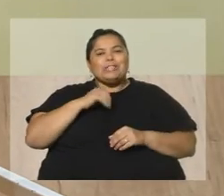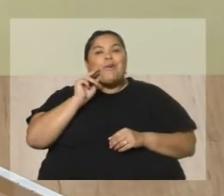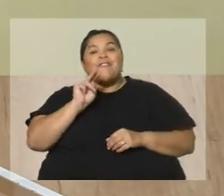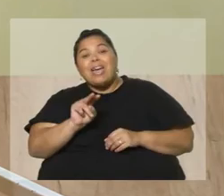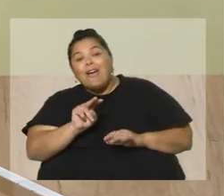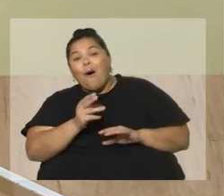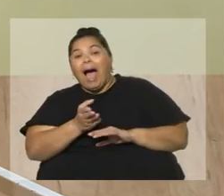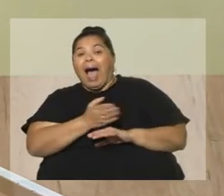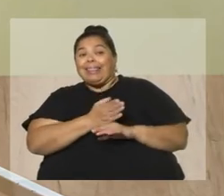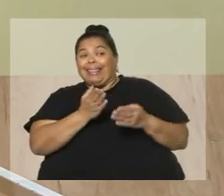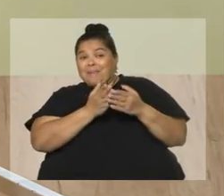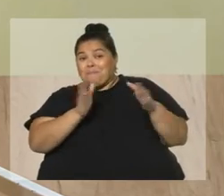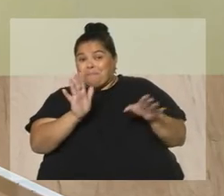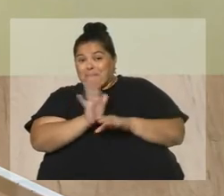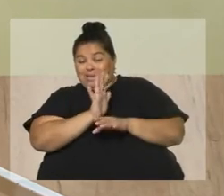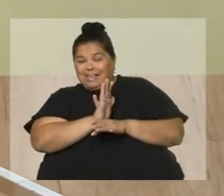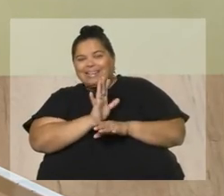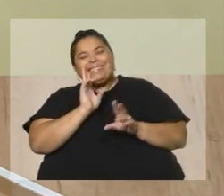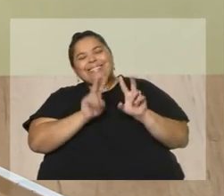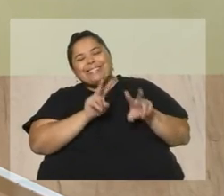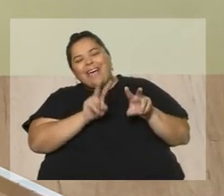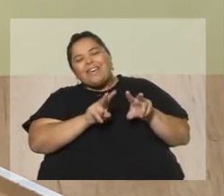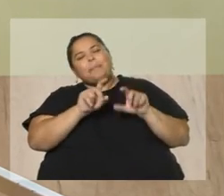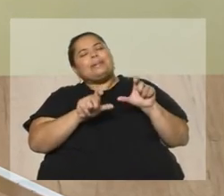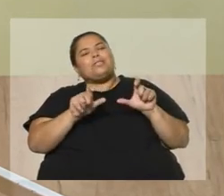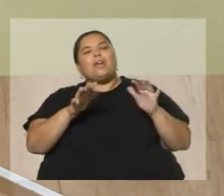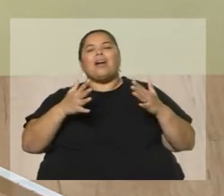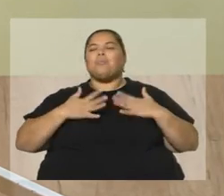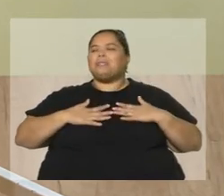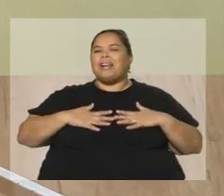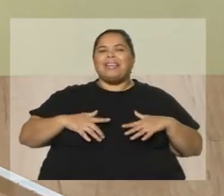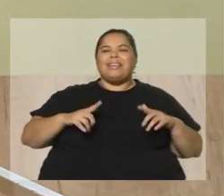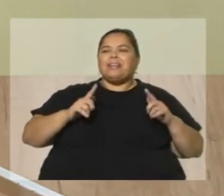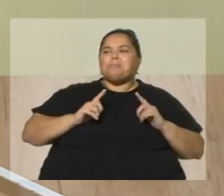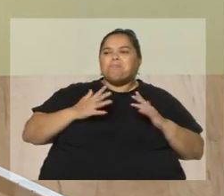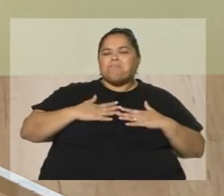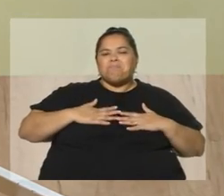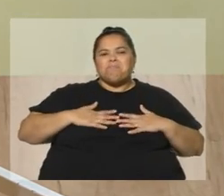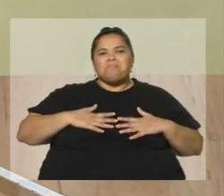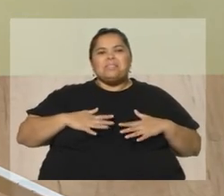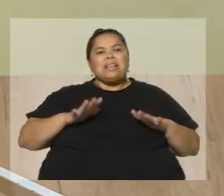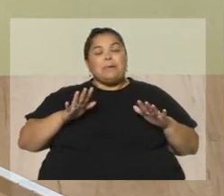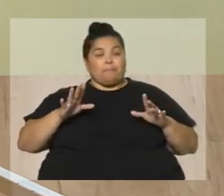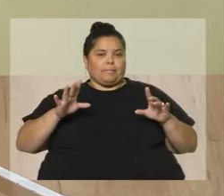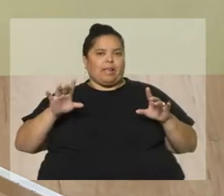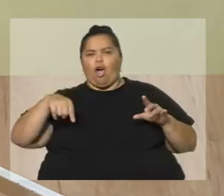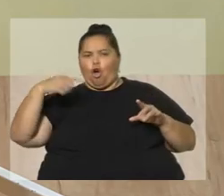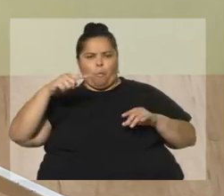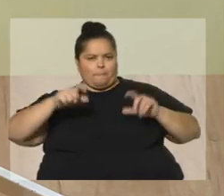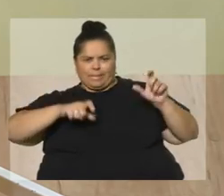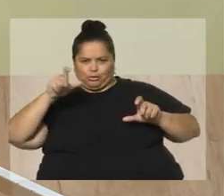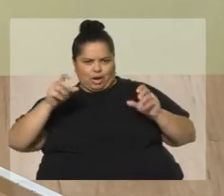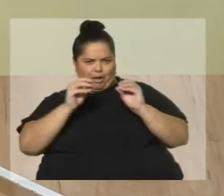función, es como, se ve como la gente muy distendida, ¿no? Los recibimos, no los actores, los reciben las